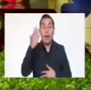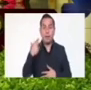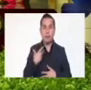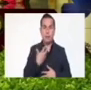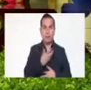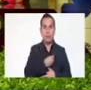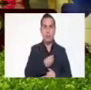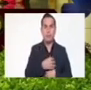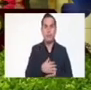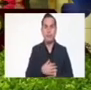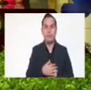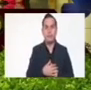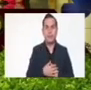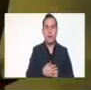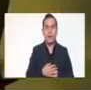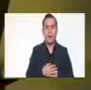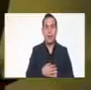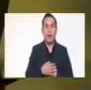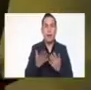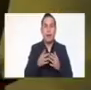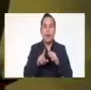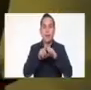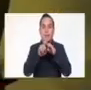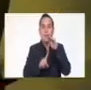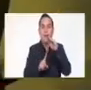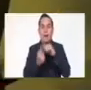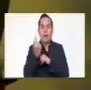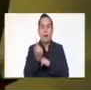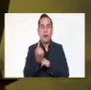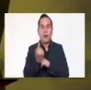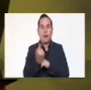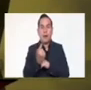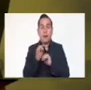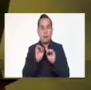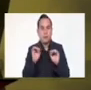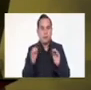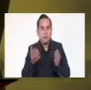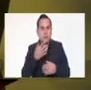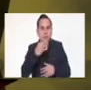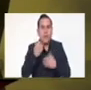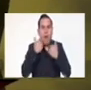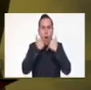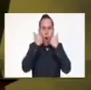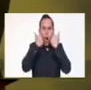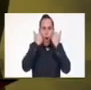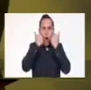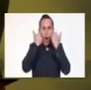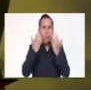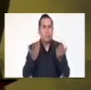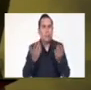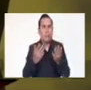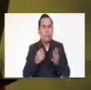muchacha, no está desaparecida, no la cachimbiaron, como dijo, a la perra gráfica, y lo que, Claudia